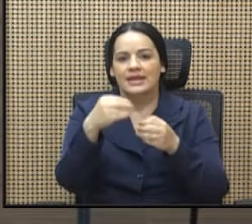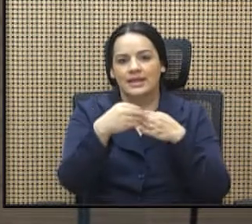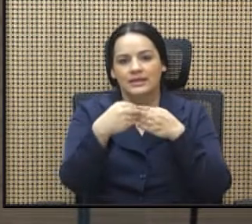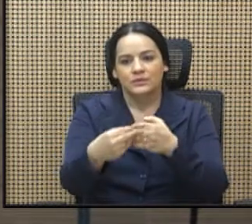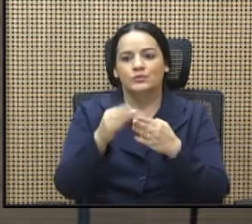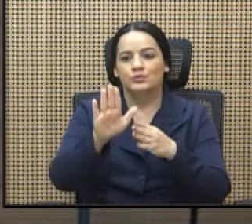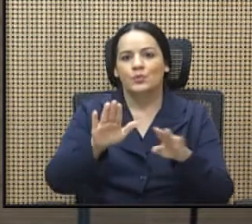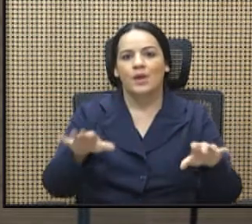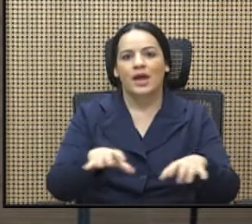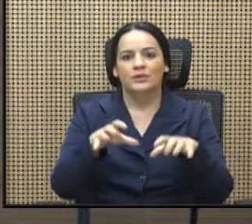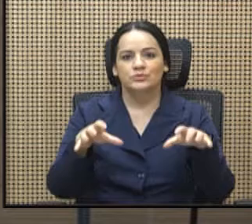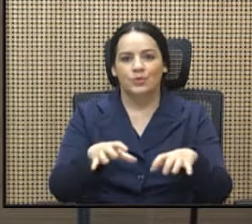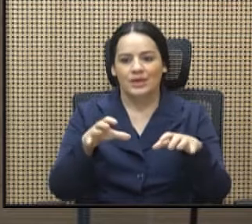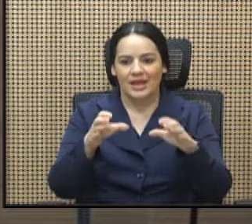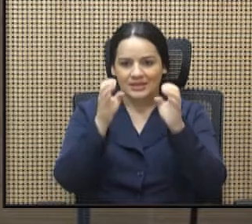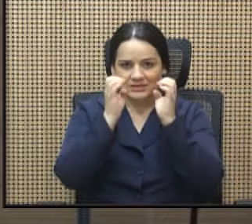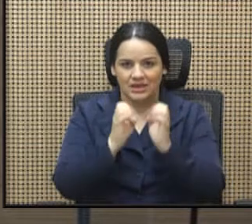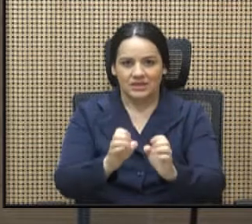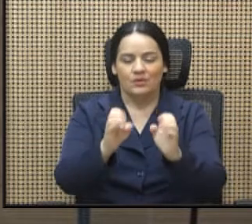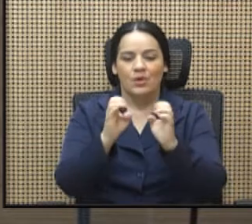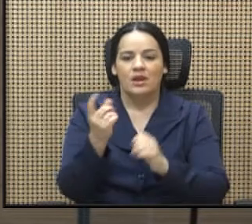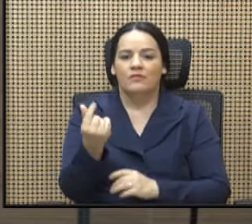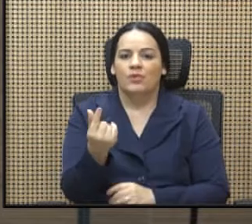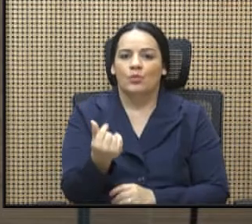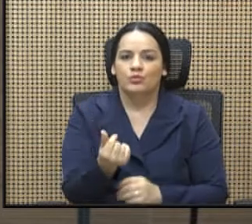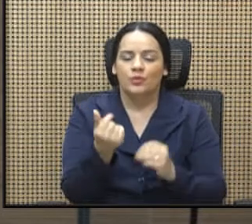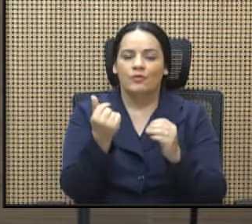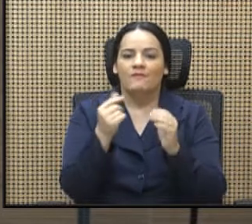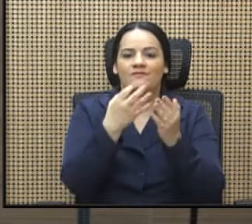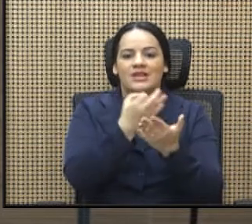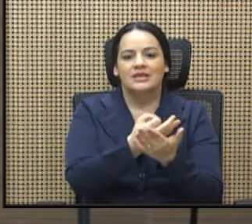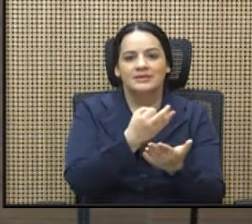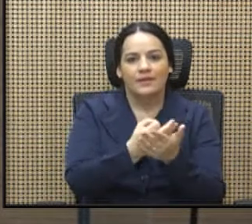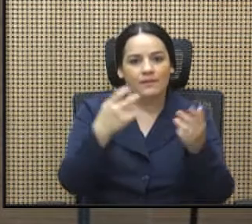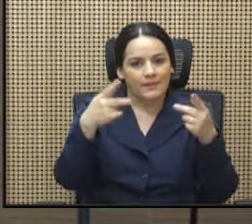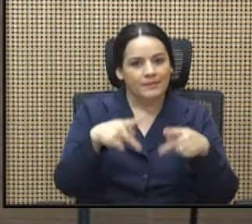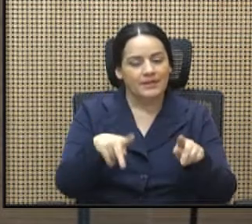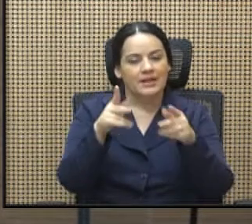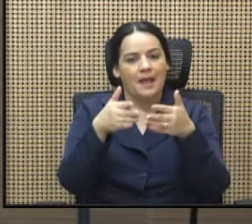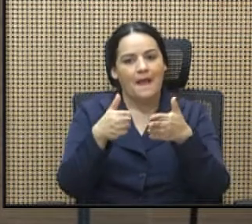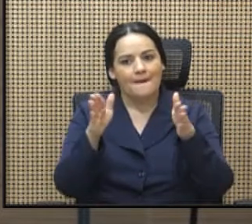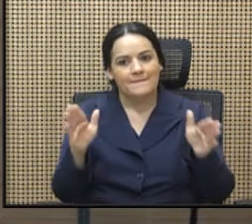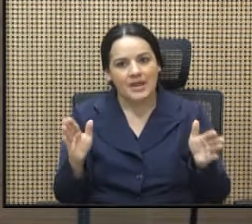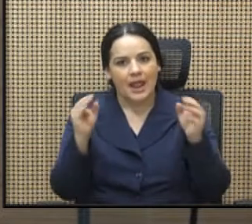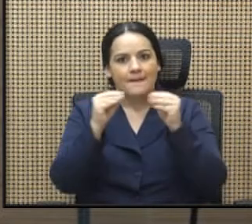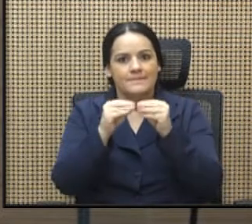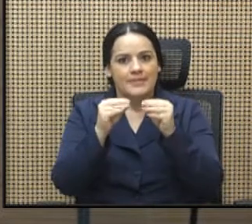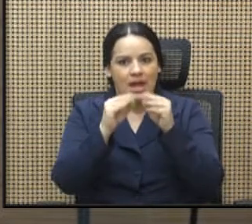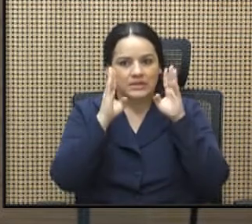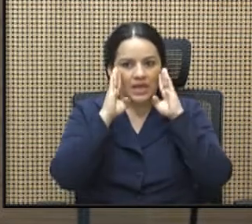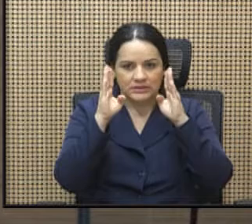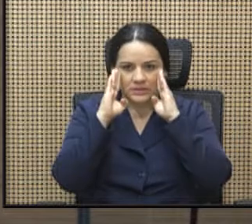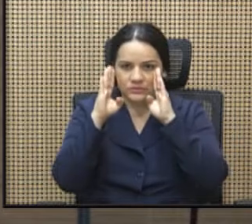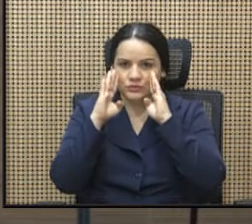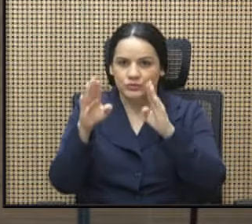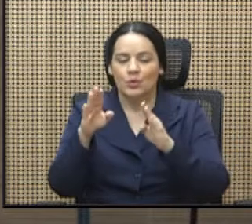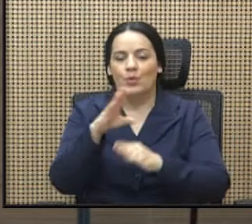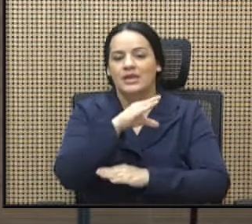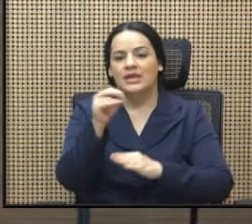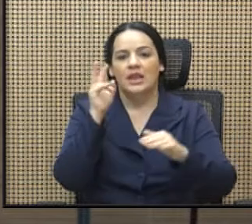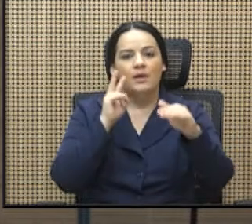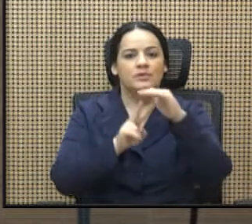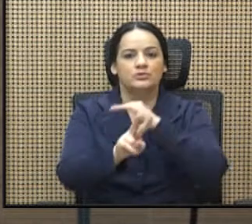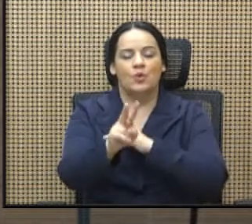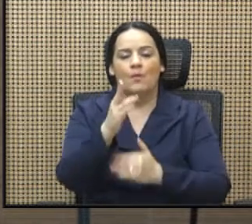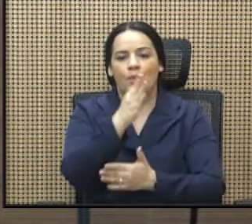su accionar estratégico de recursos financieros que permitan ampliar la cobertura y la visión